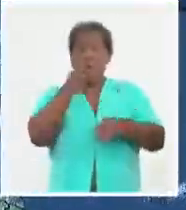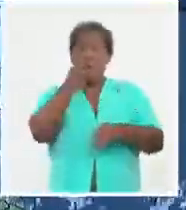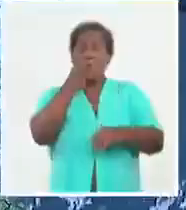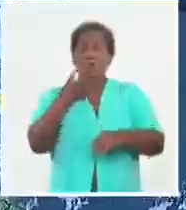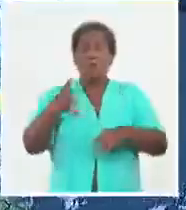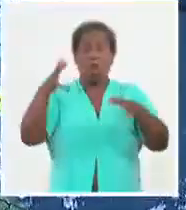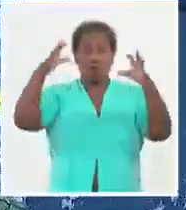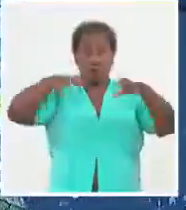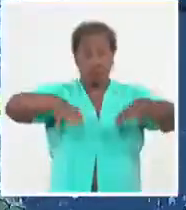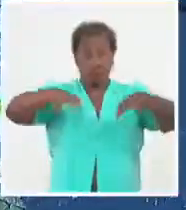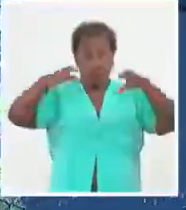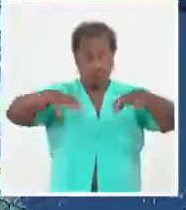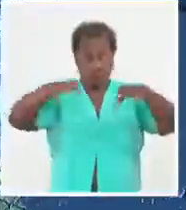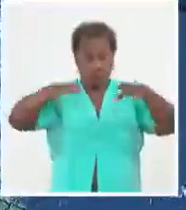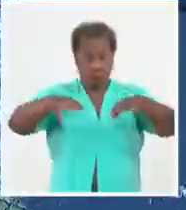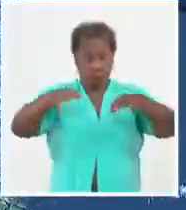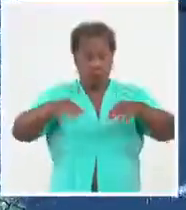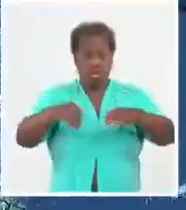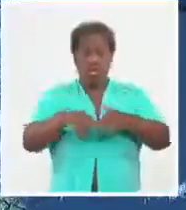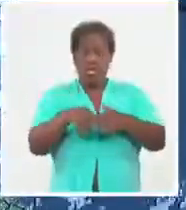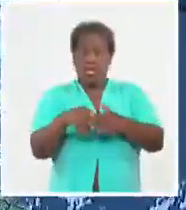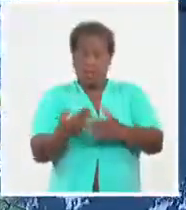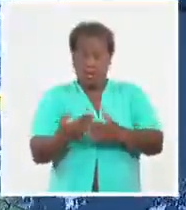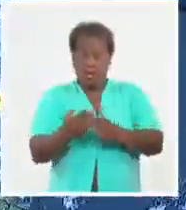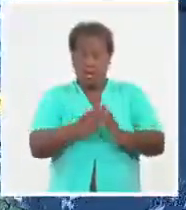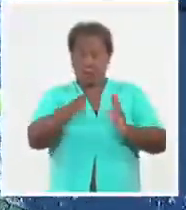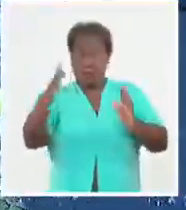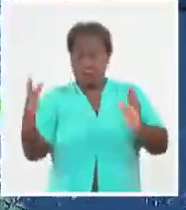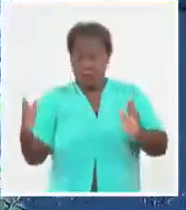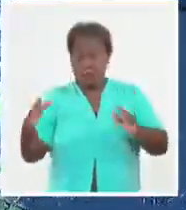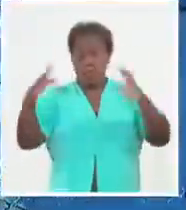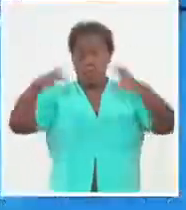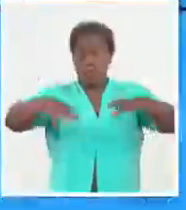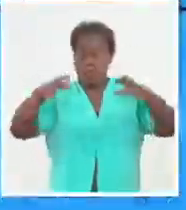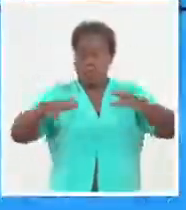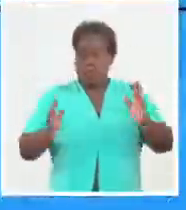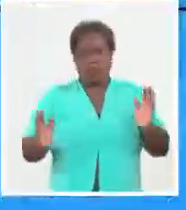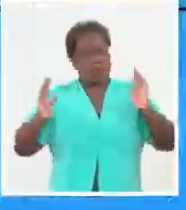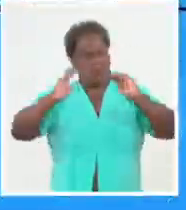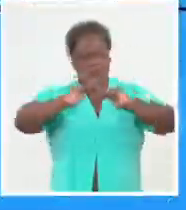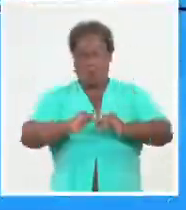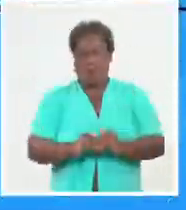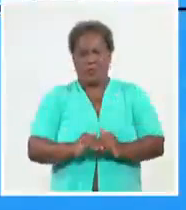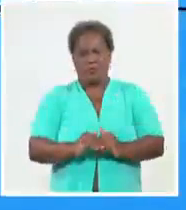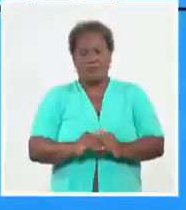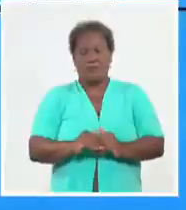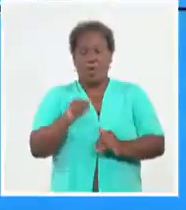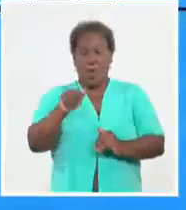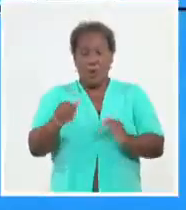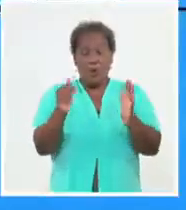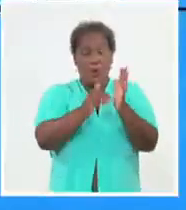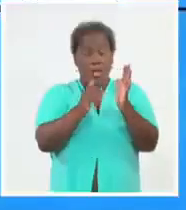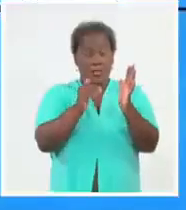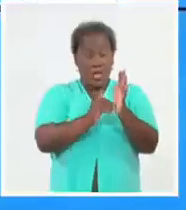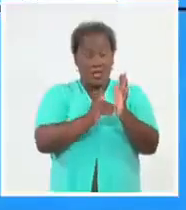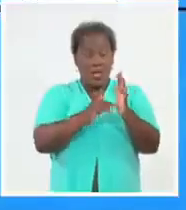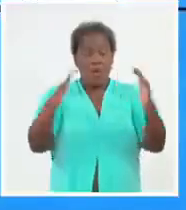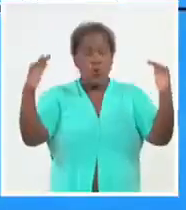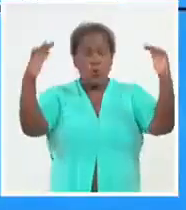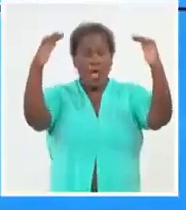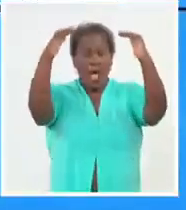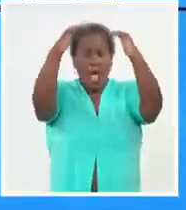de lluvia. Sin embargo, durante el día, la probabilidad de lluvia es escasa. Entonces, mis amigos, la tarde parcialmente nublada.